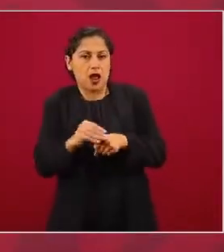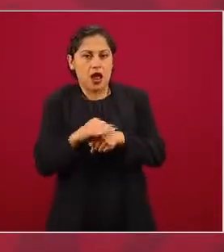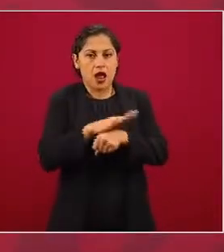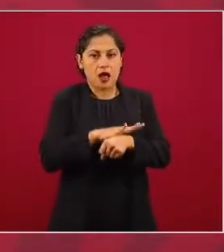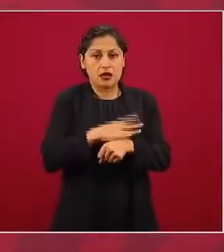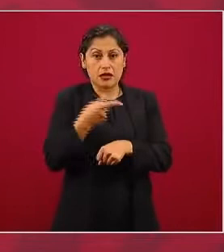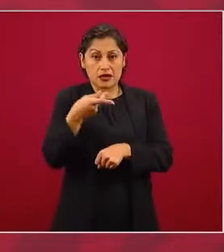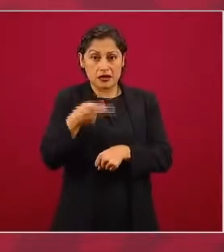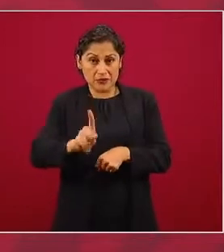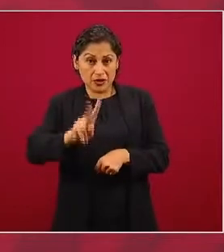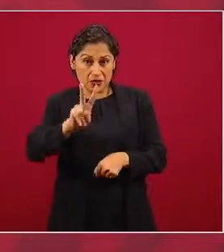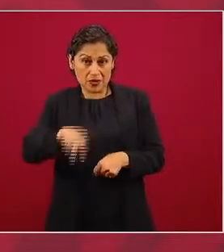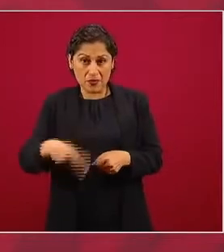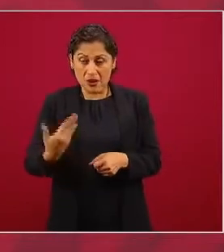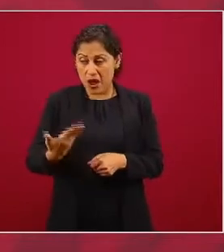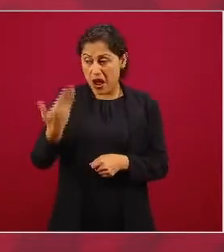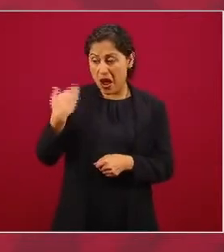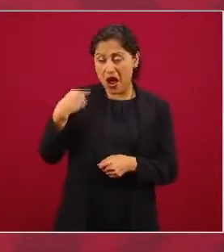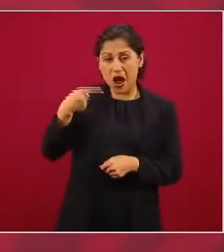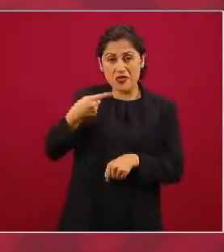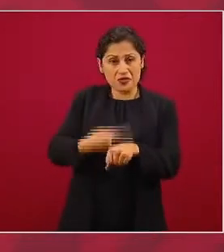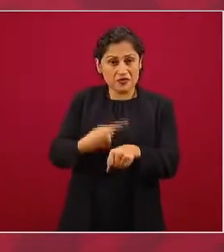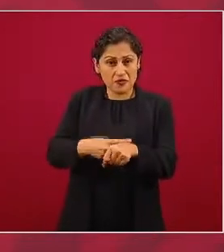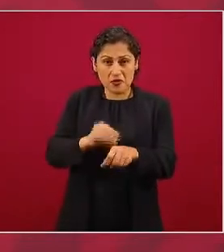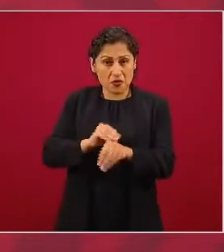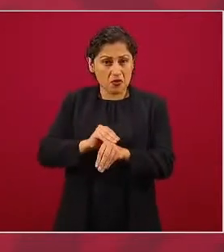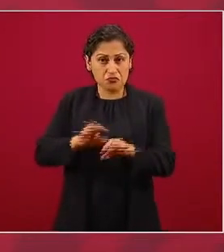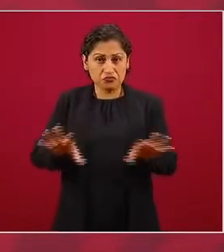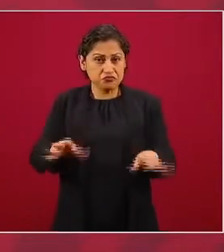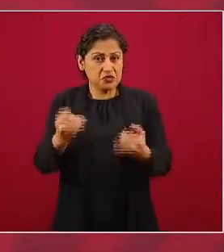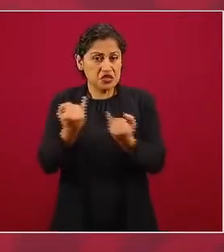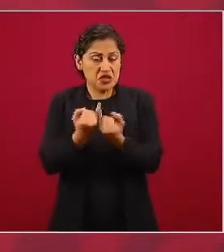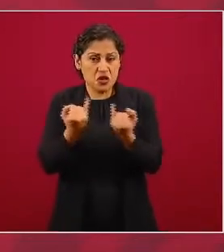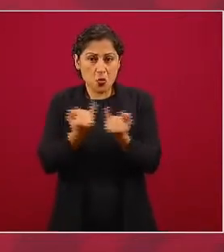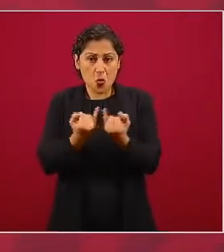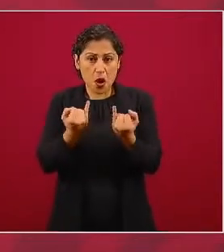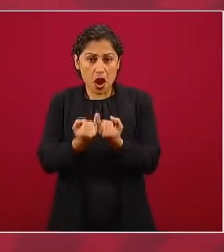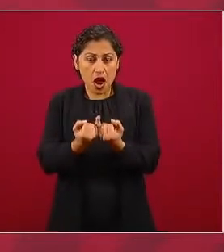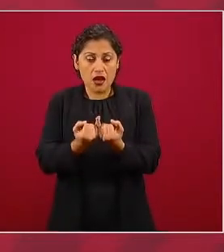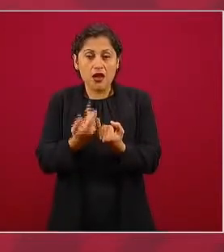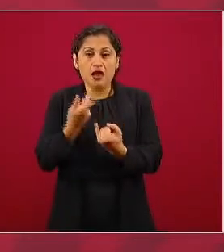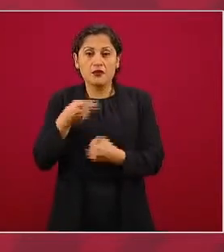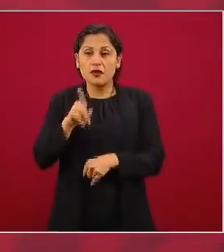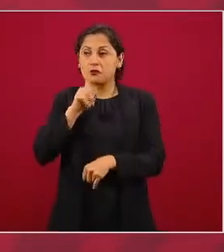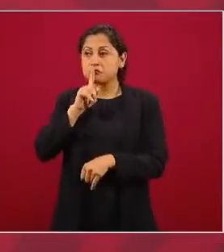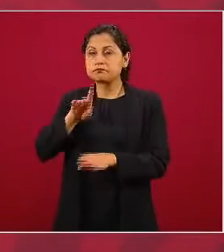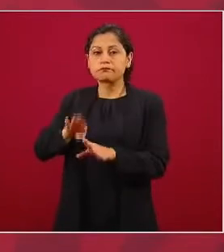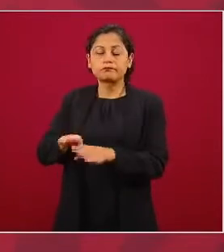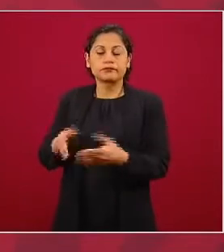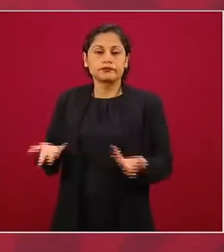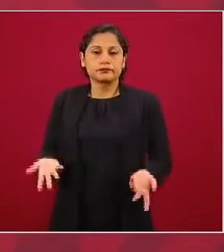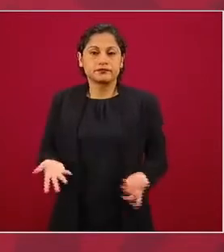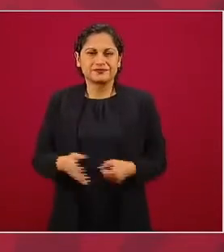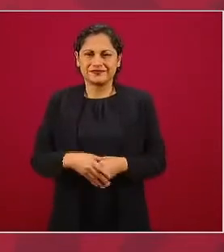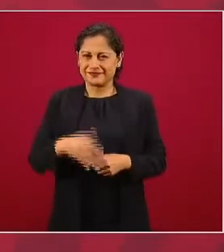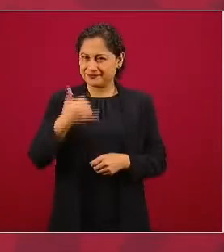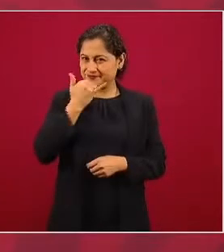nada más que no se habla de las otras pandemias. Con todo respeto, Estados Unidos en primer lugar